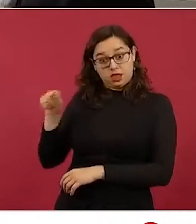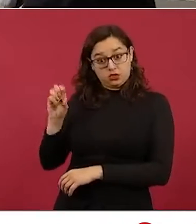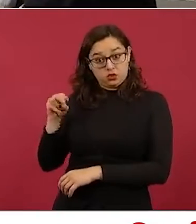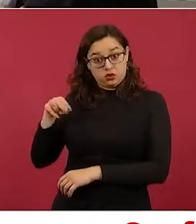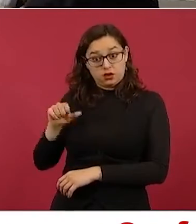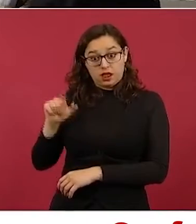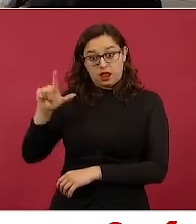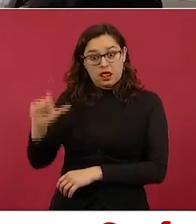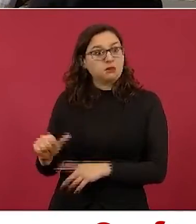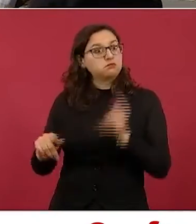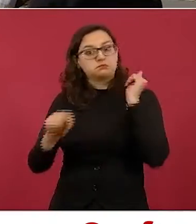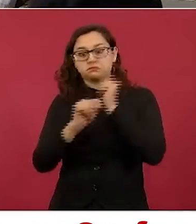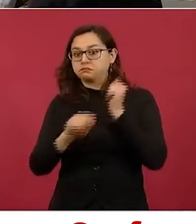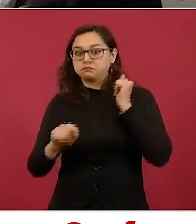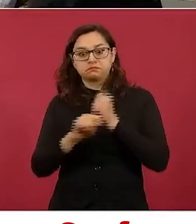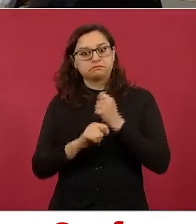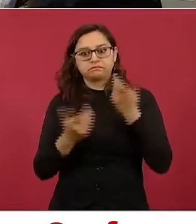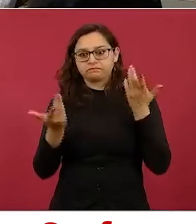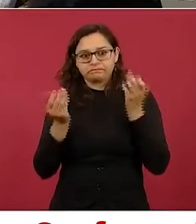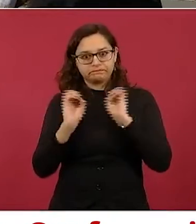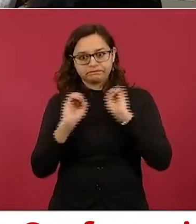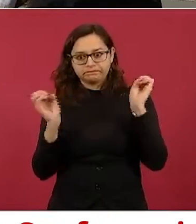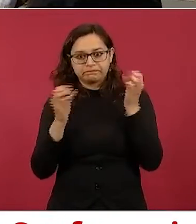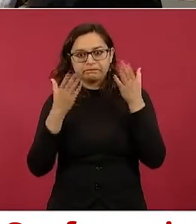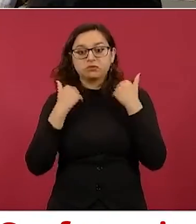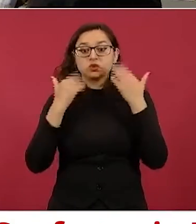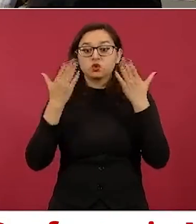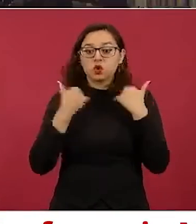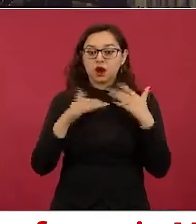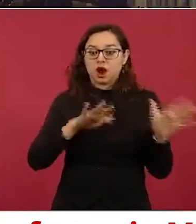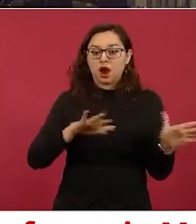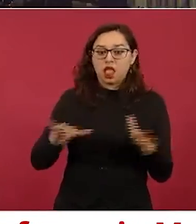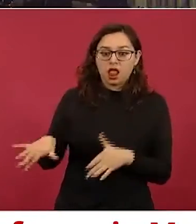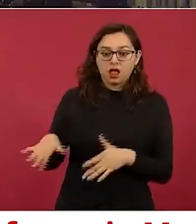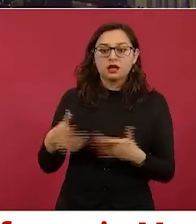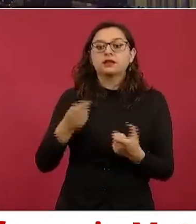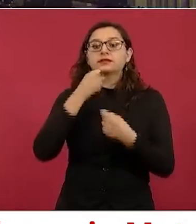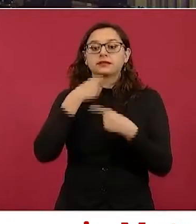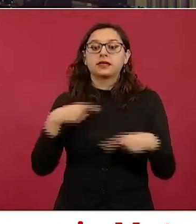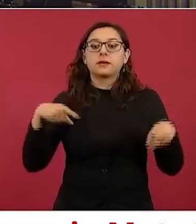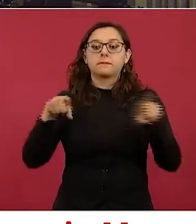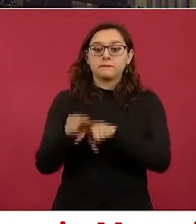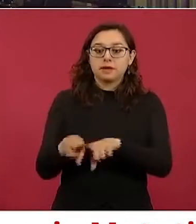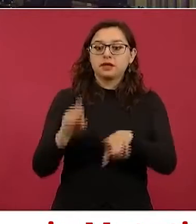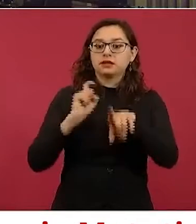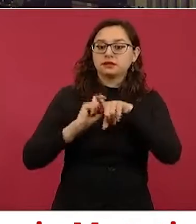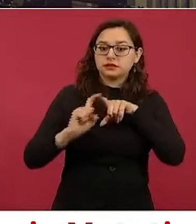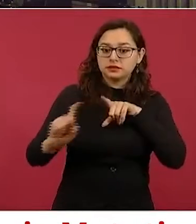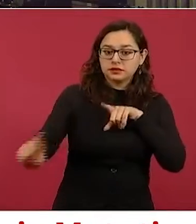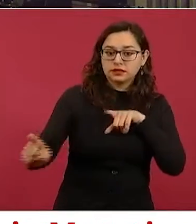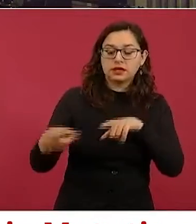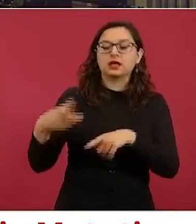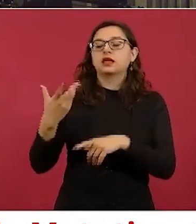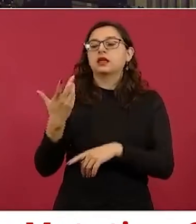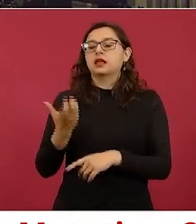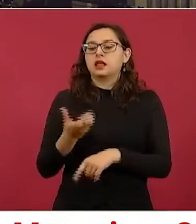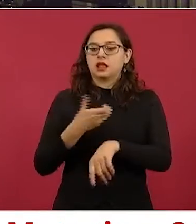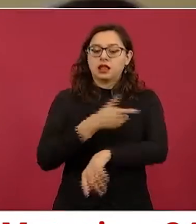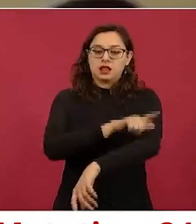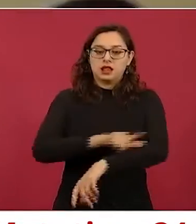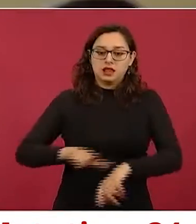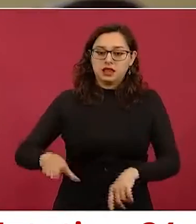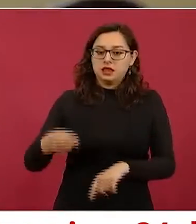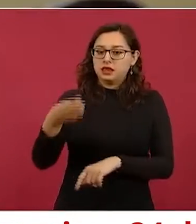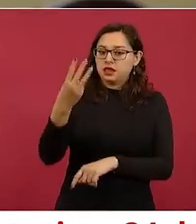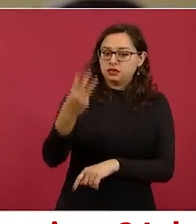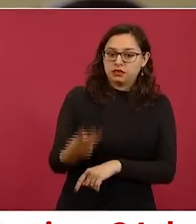excluidos. Cabe mencionar que también los dejaron fuera de la línea 3 del Tren Ligero, desde su planeación